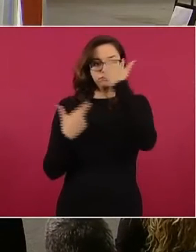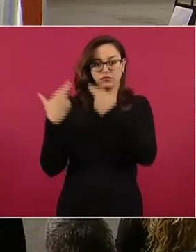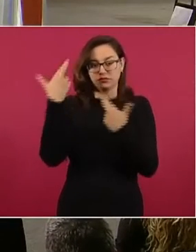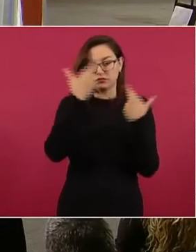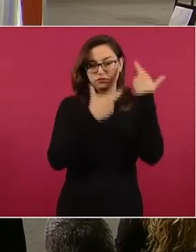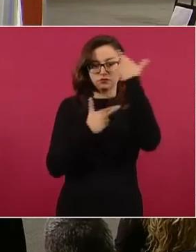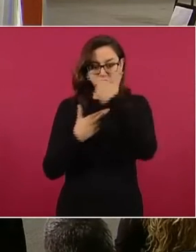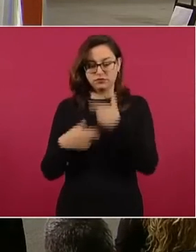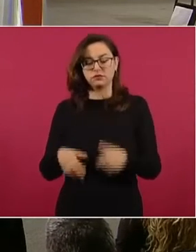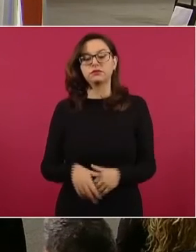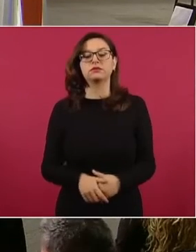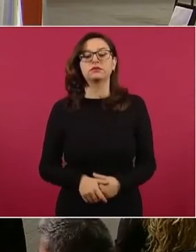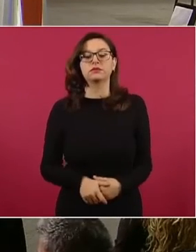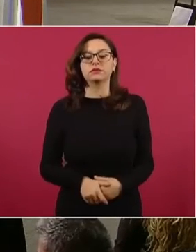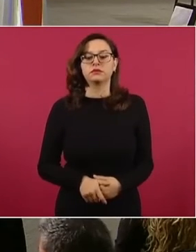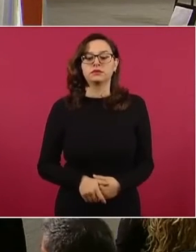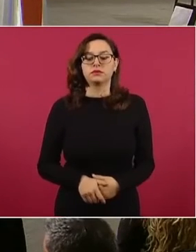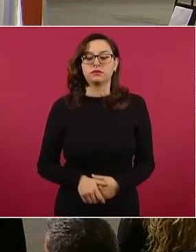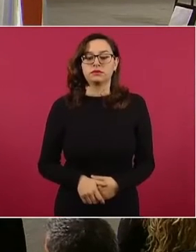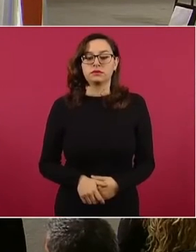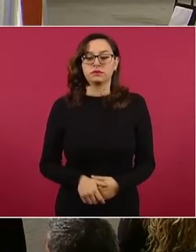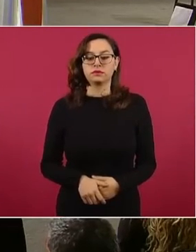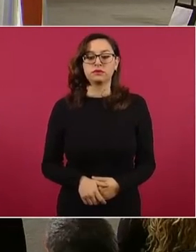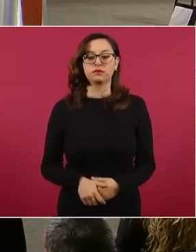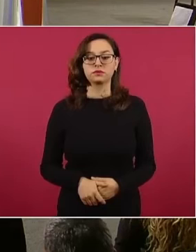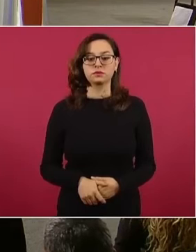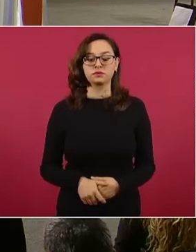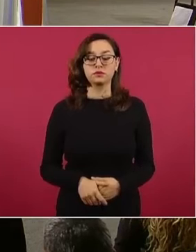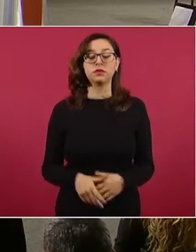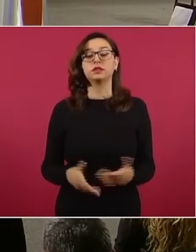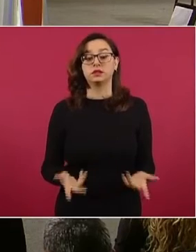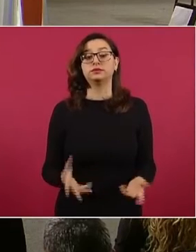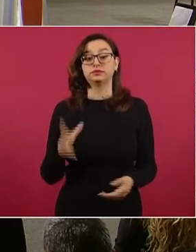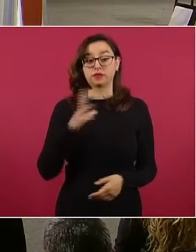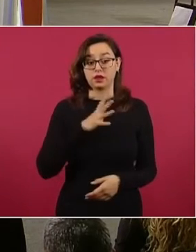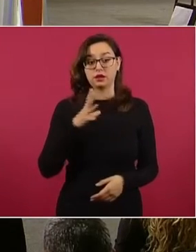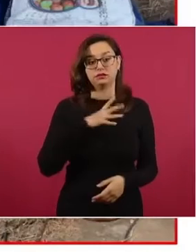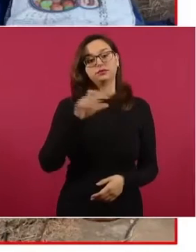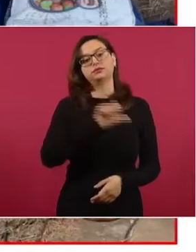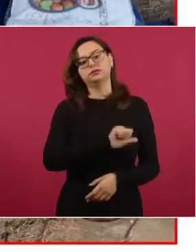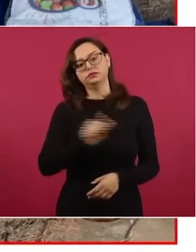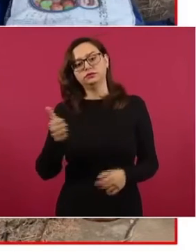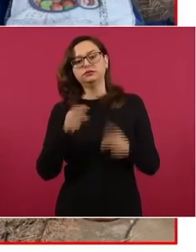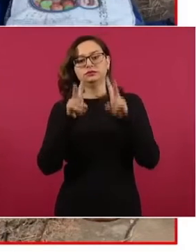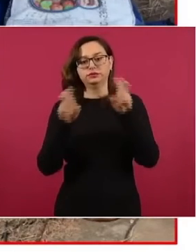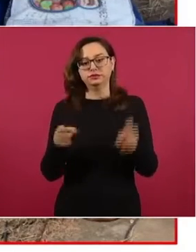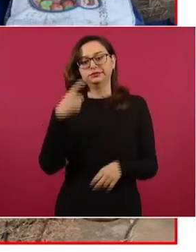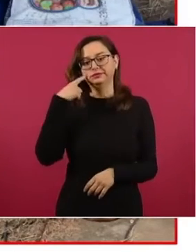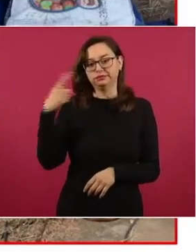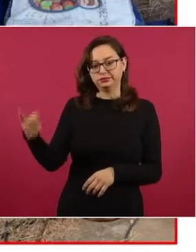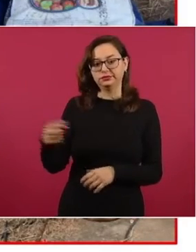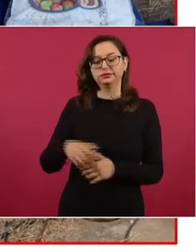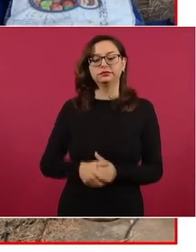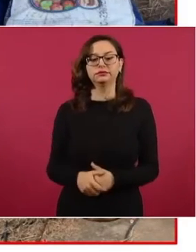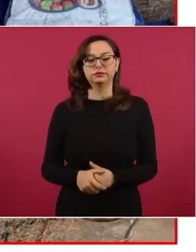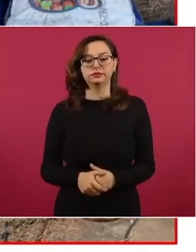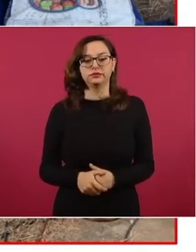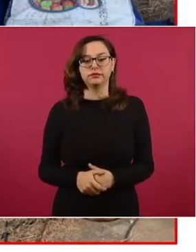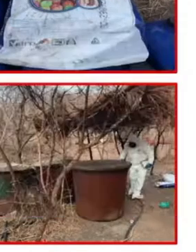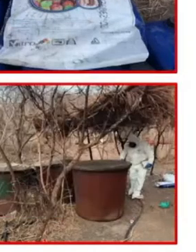También queremos reconocer el desmantelamiento de un laboratorio clandestino de droga